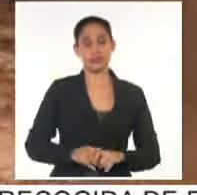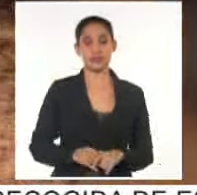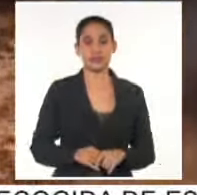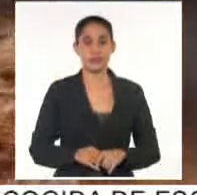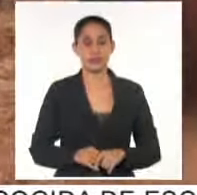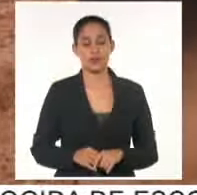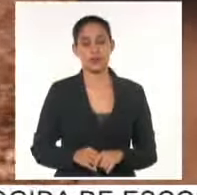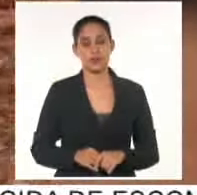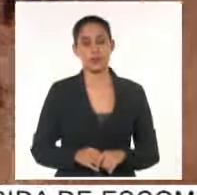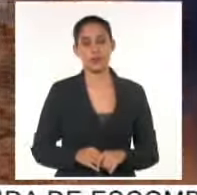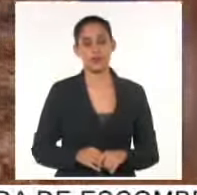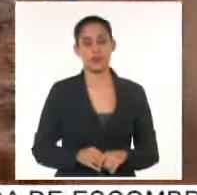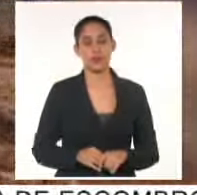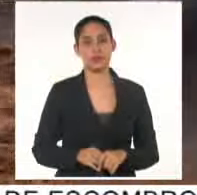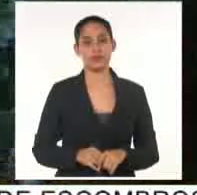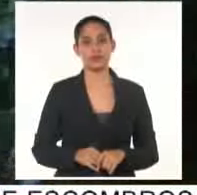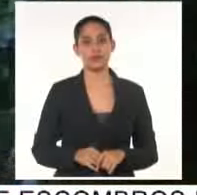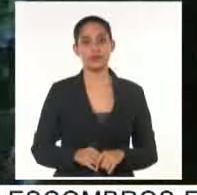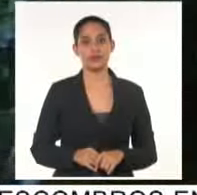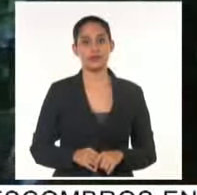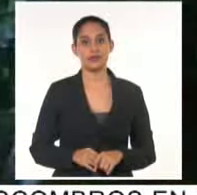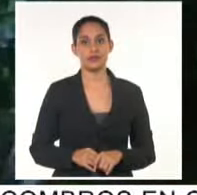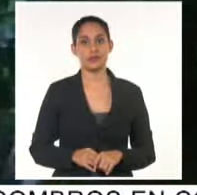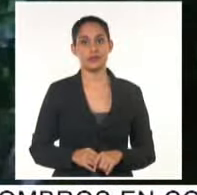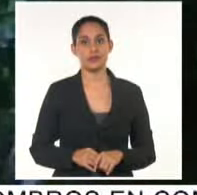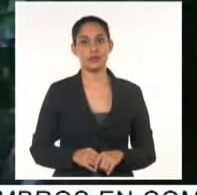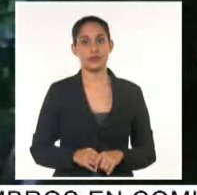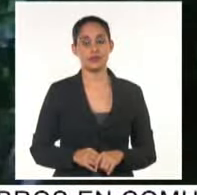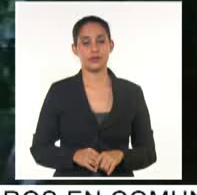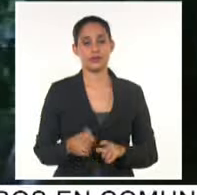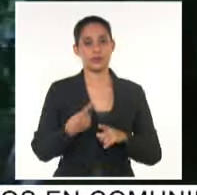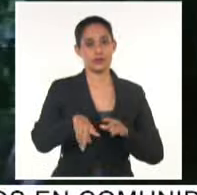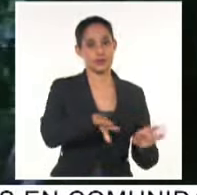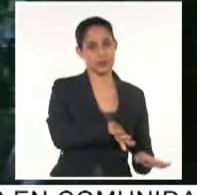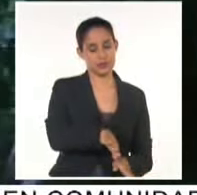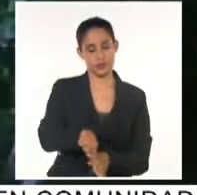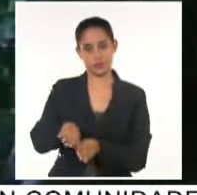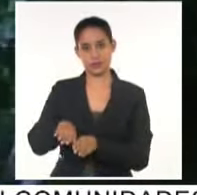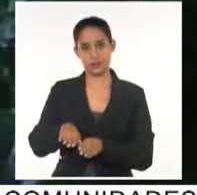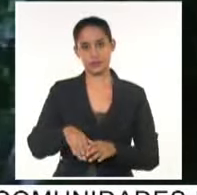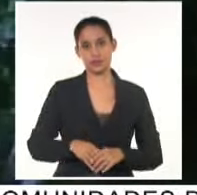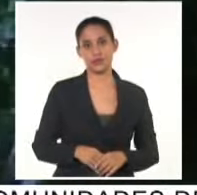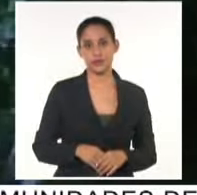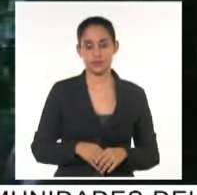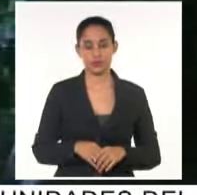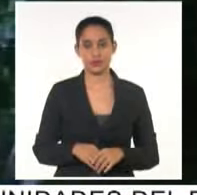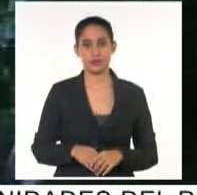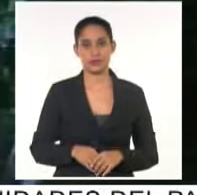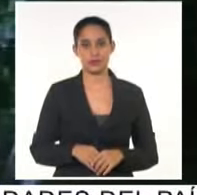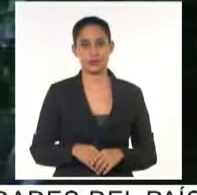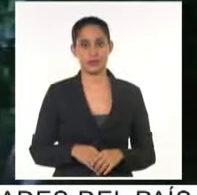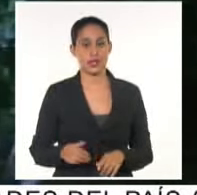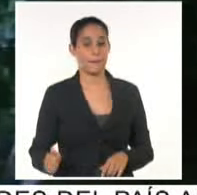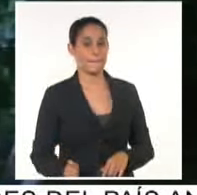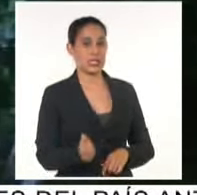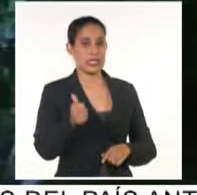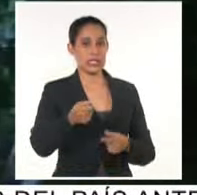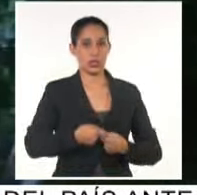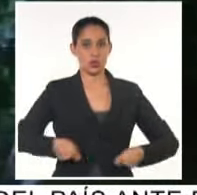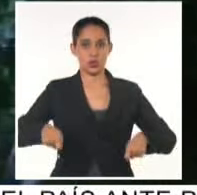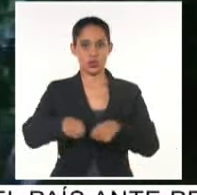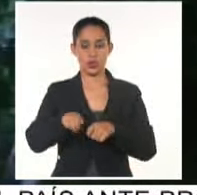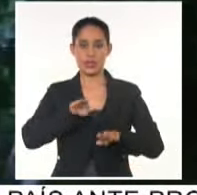Reyes, Canal Cubano de Noticias. El presidente del Consejo de Defensa del municipio